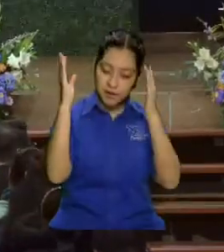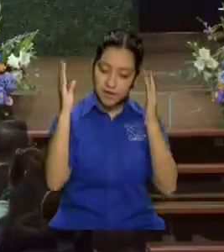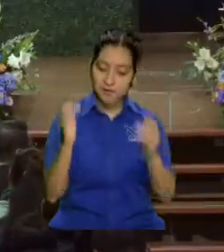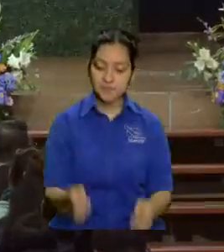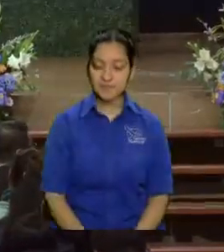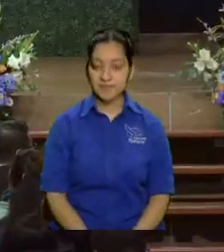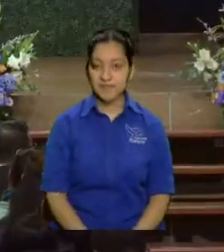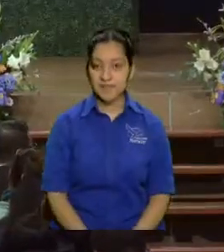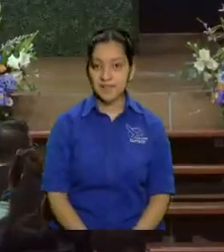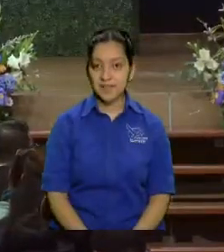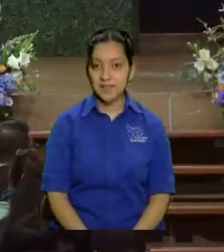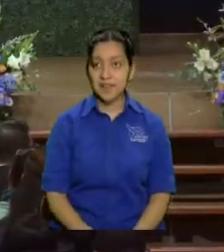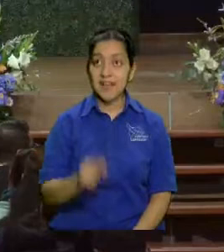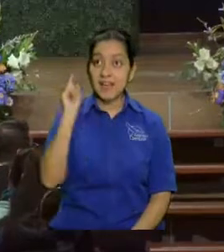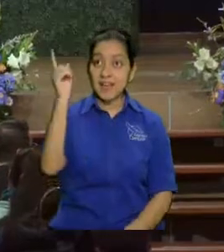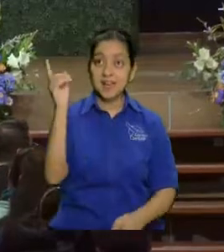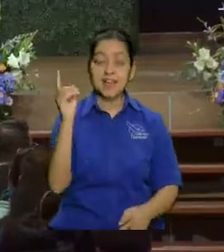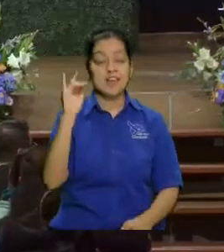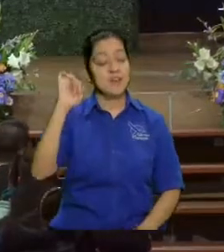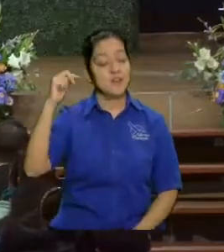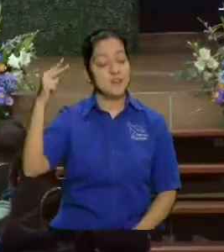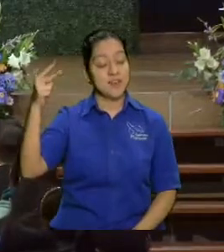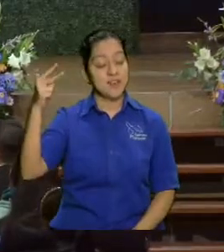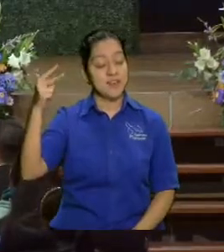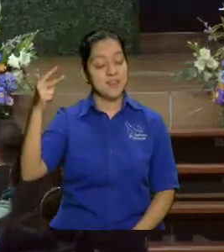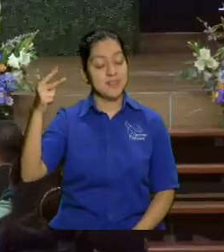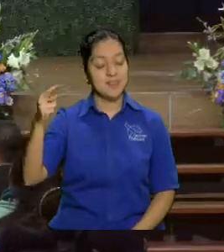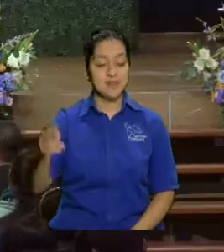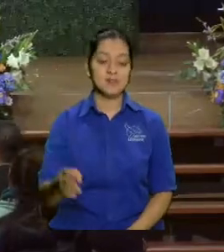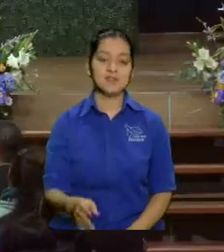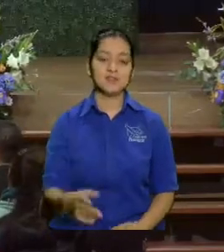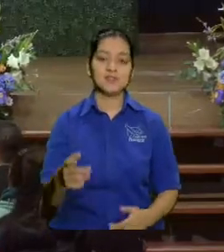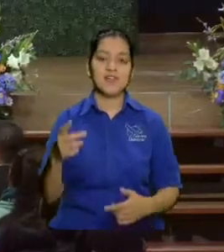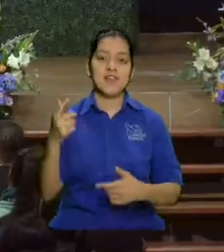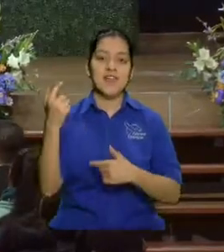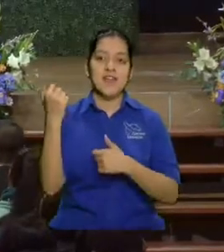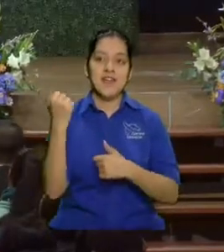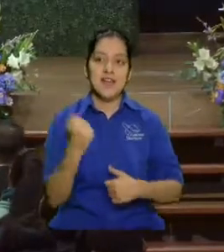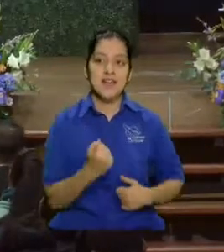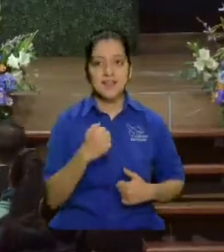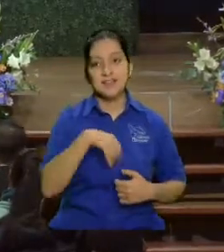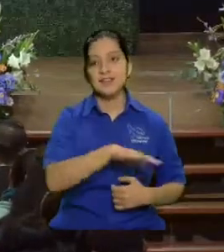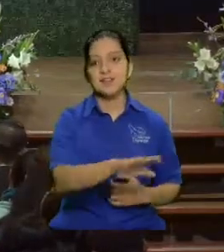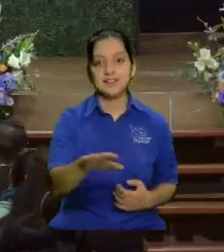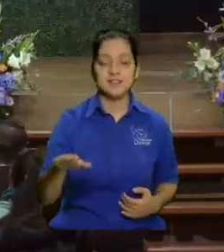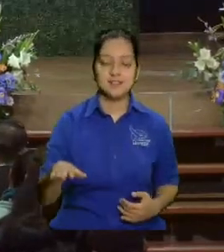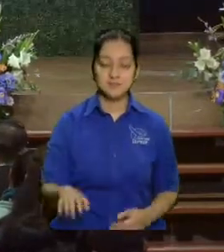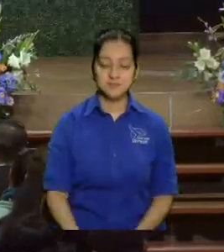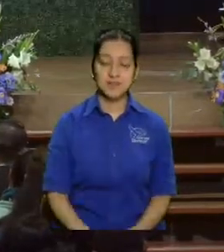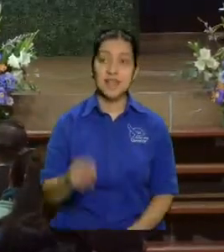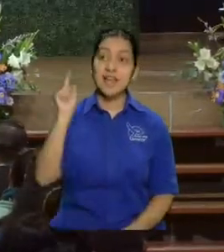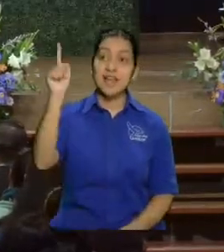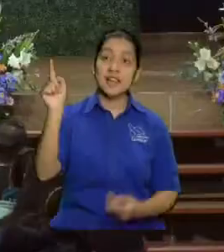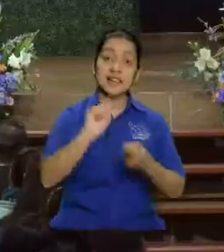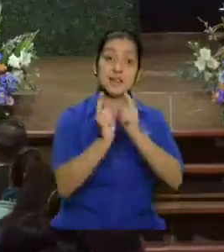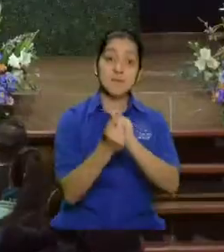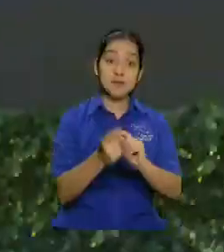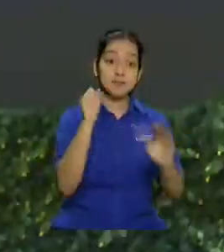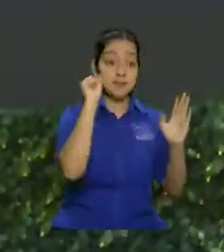pero va de los ejércitos. Entonces aquí como Cristo dijo yo soy la puerta Él te convierte en una puerta.